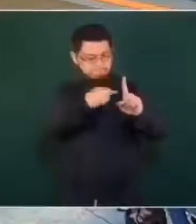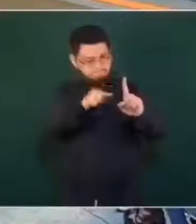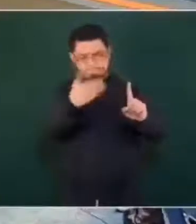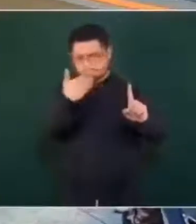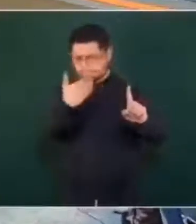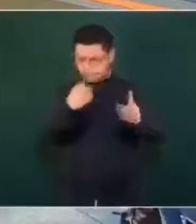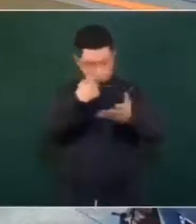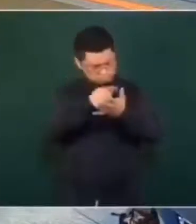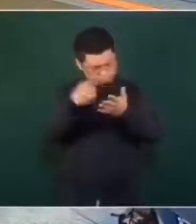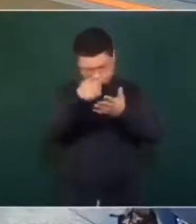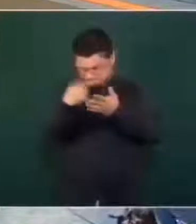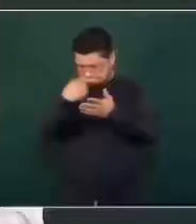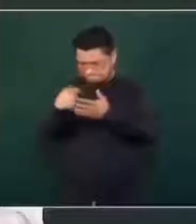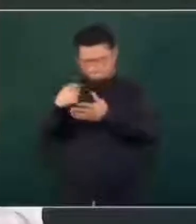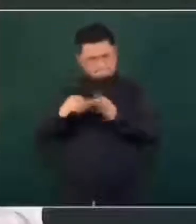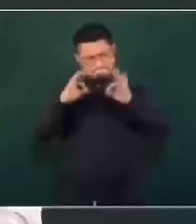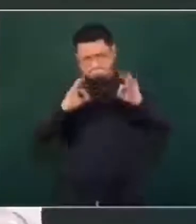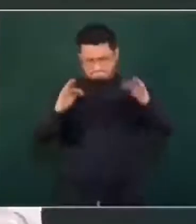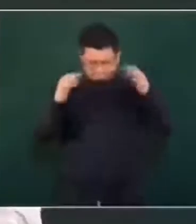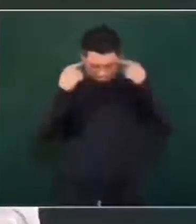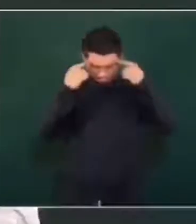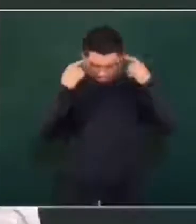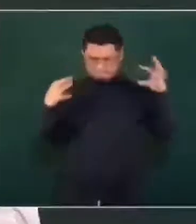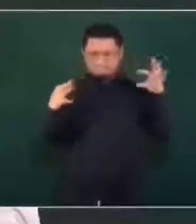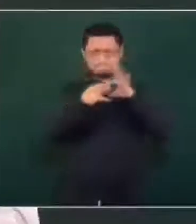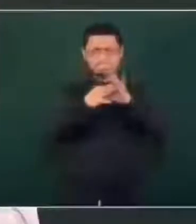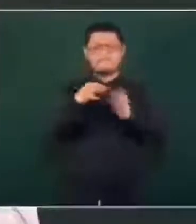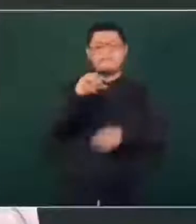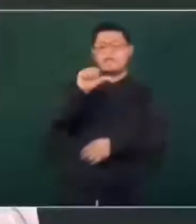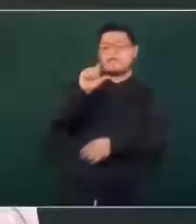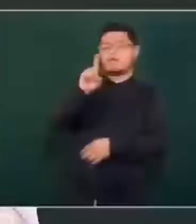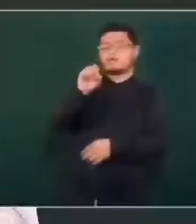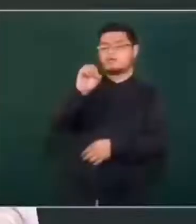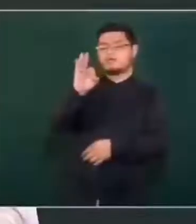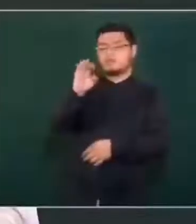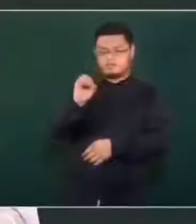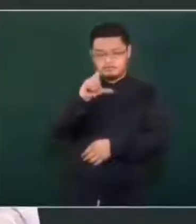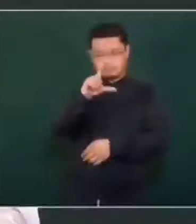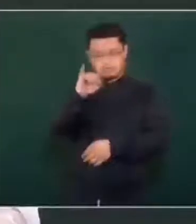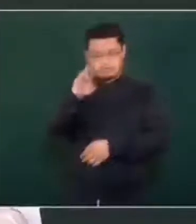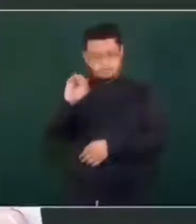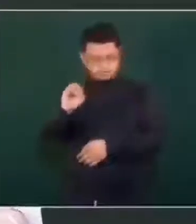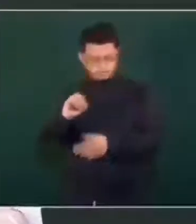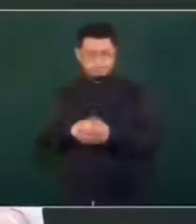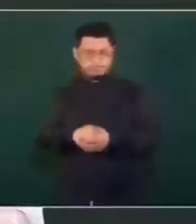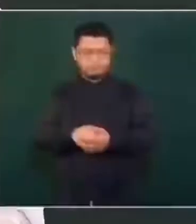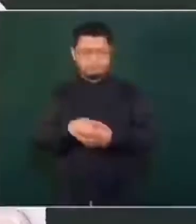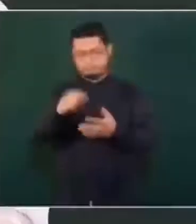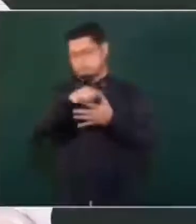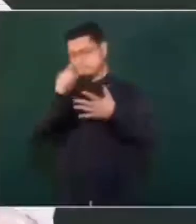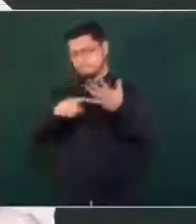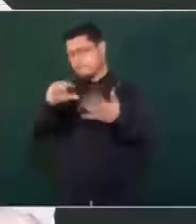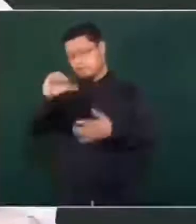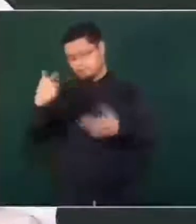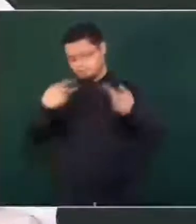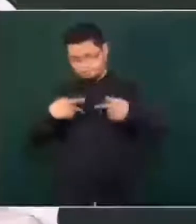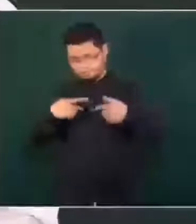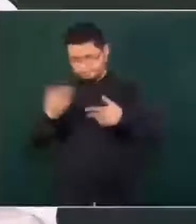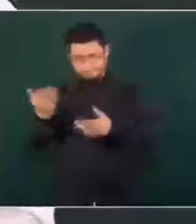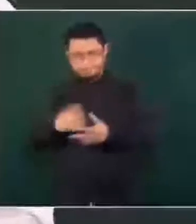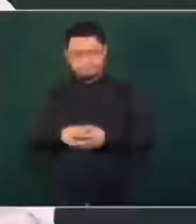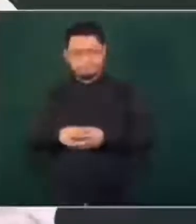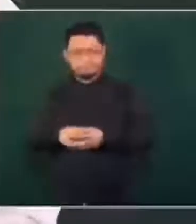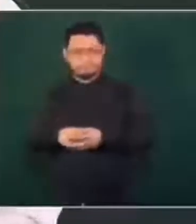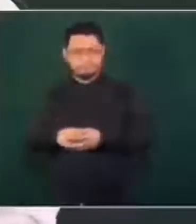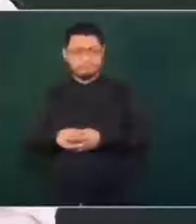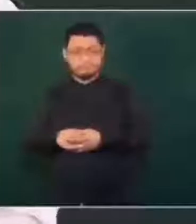escritor, consecuente, Adolfo Gili y otros, que por cierto ya de